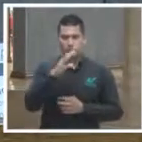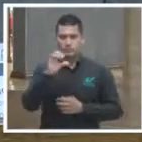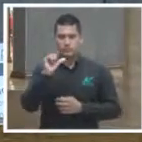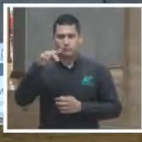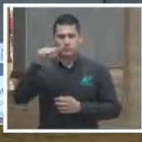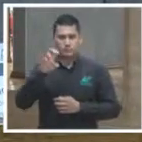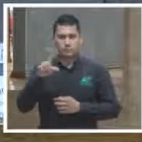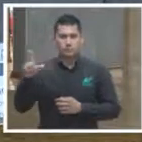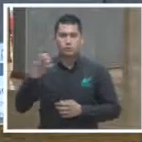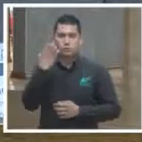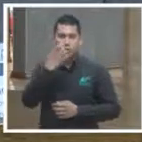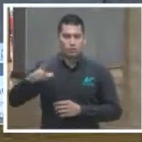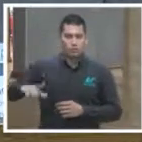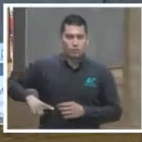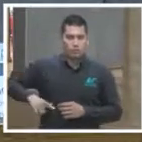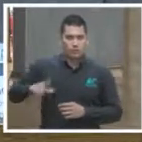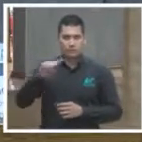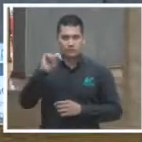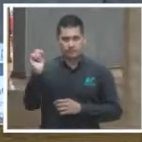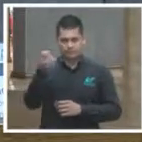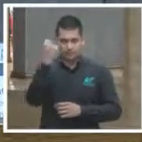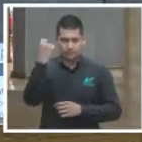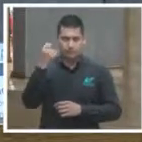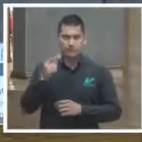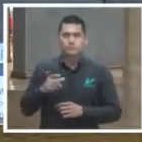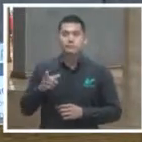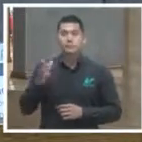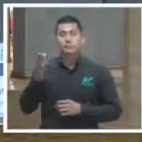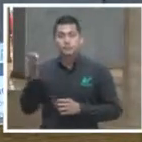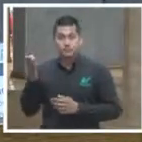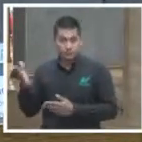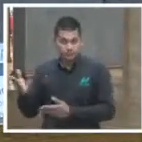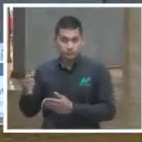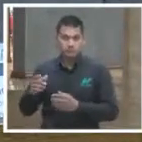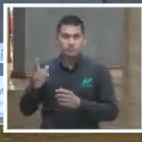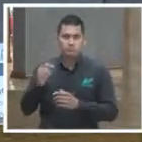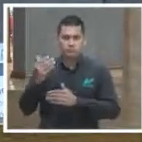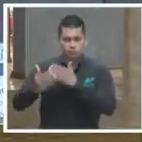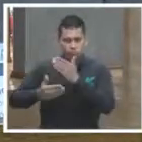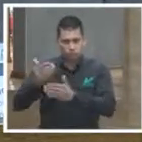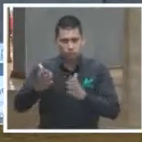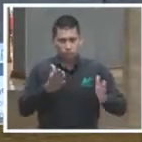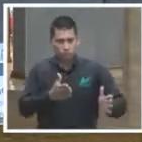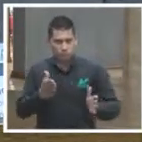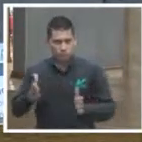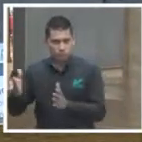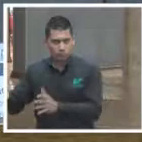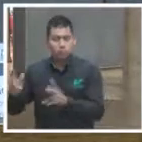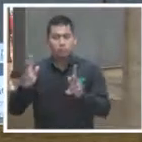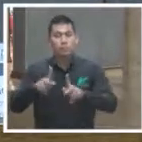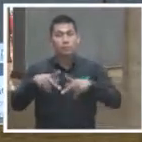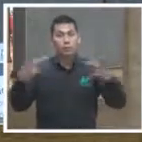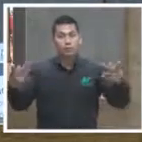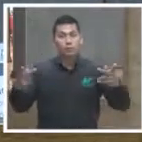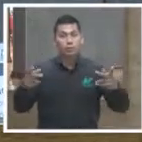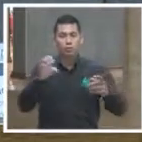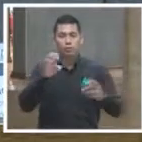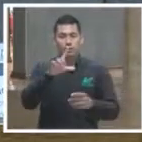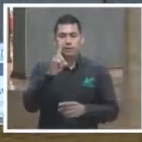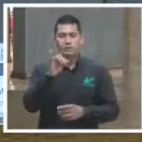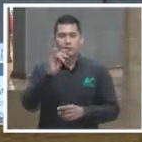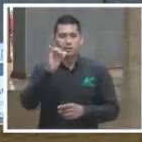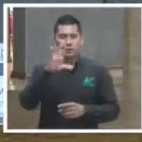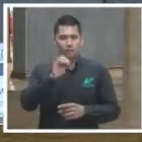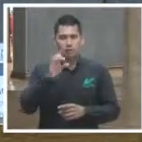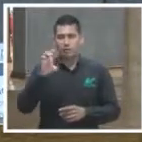Gobierno y Transformación Pública de Tecnológico de Monterrey, articulista de la revista Proceso y de los periódicos El Diario de Yucatán y El Siglo de